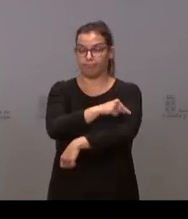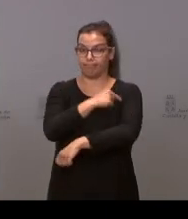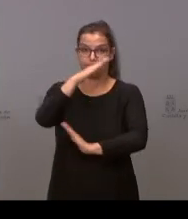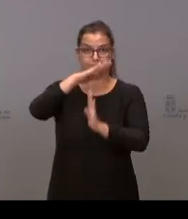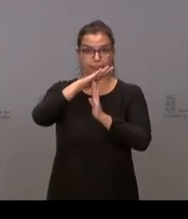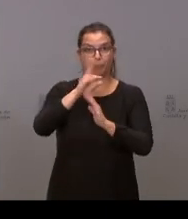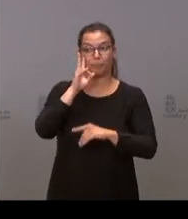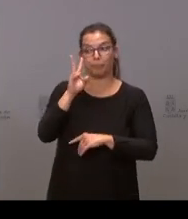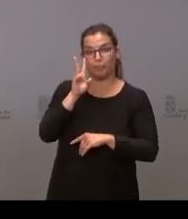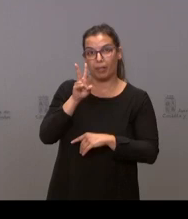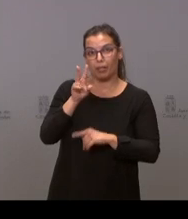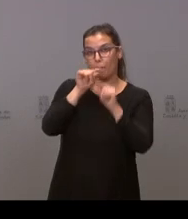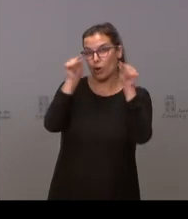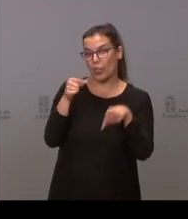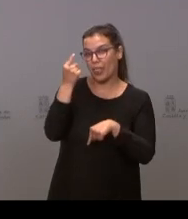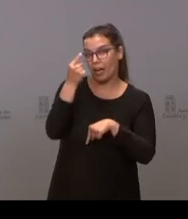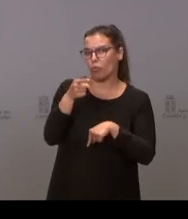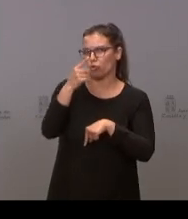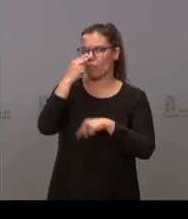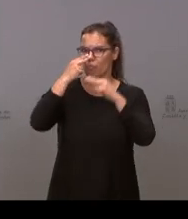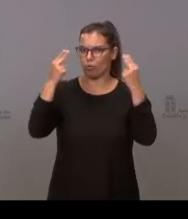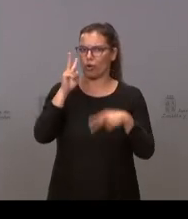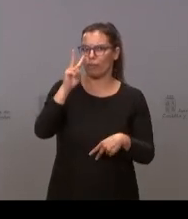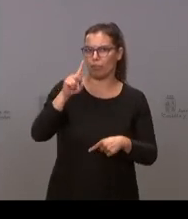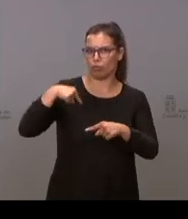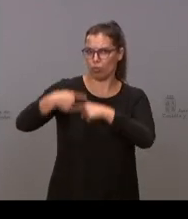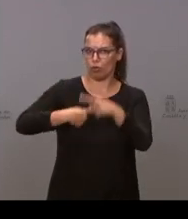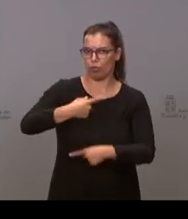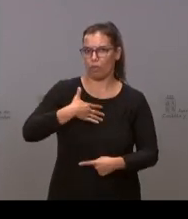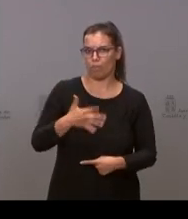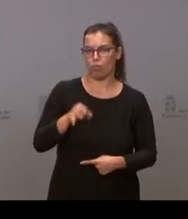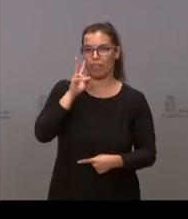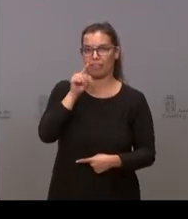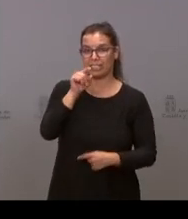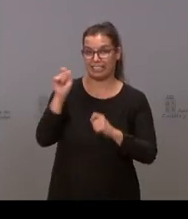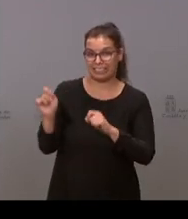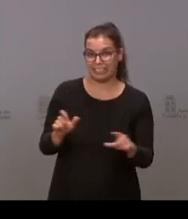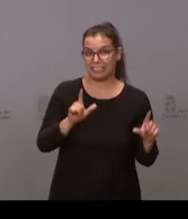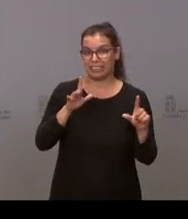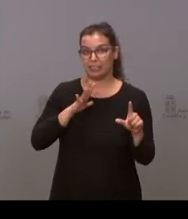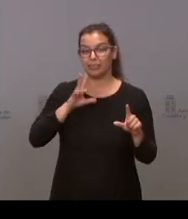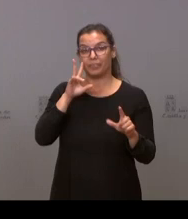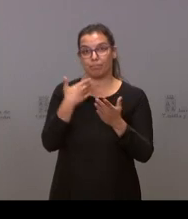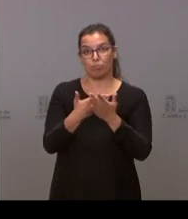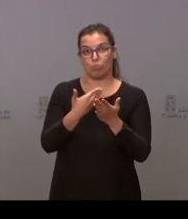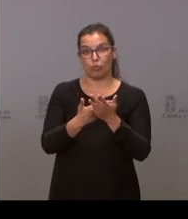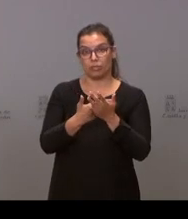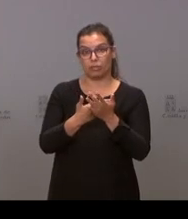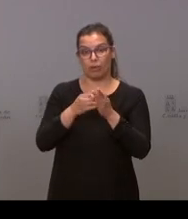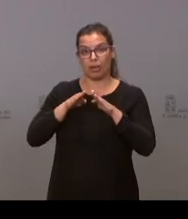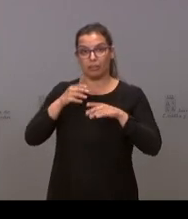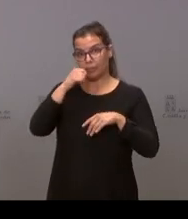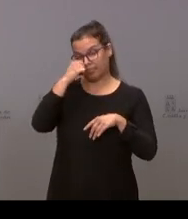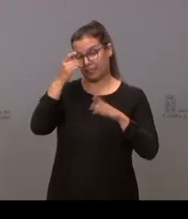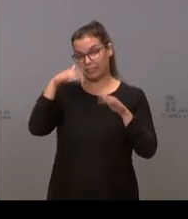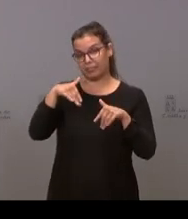curva provincia por provincia que publicamos todos los días. Quería enseñarla esta y la siguiente porque aquí se demuestra cómo han ido convergiendo